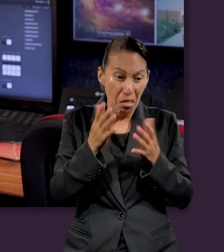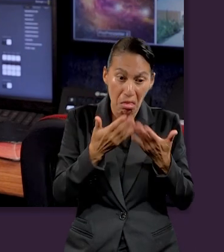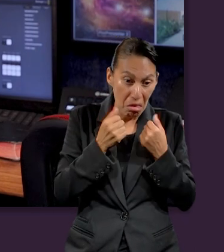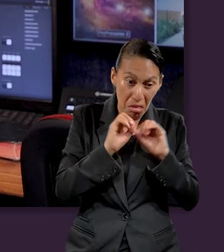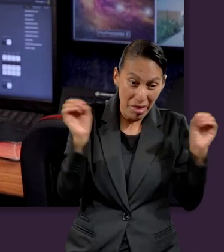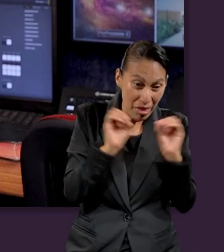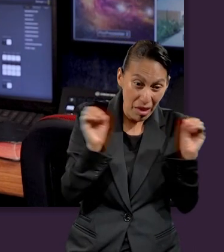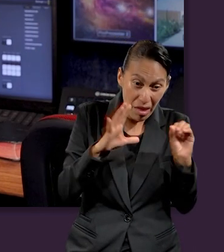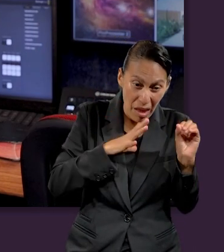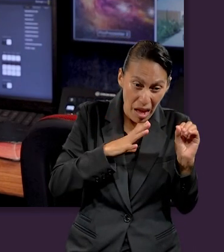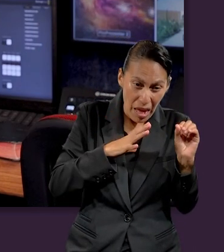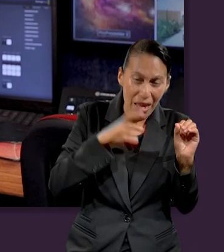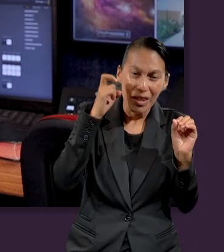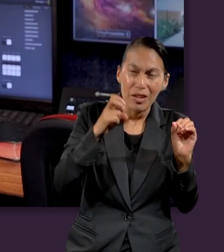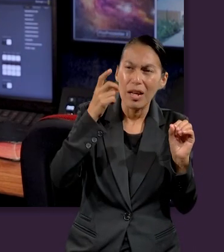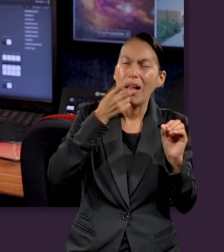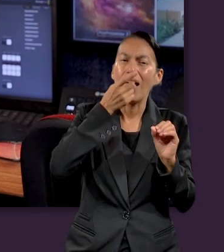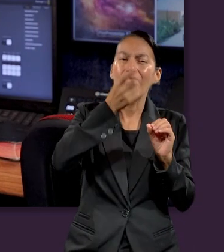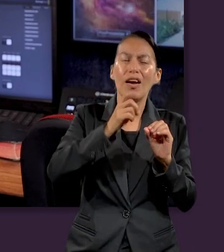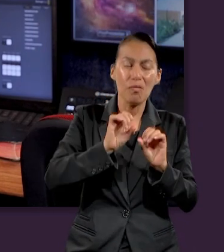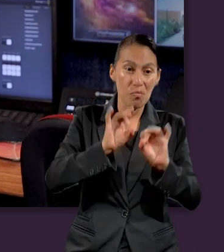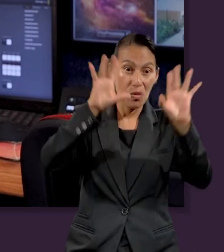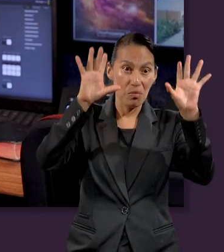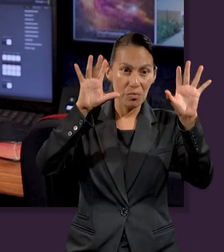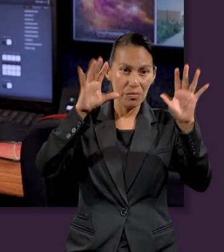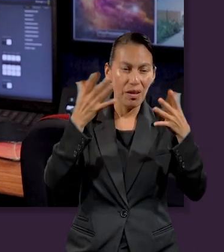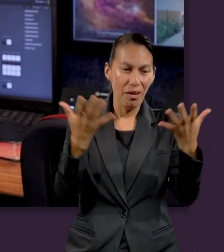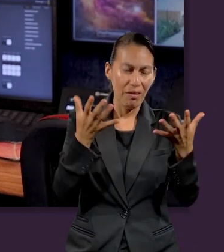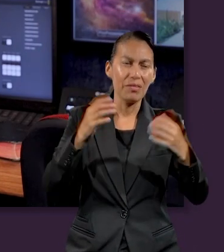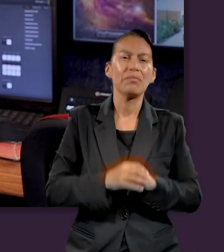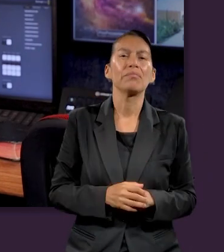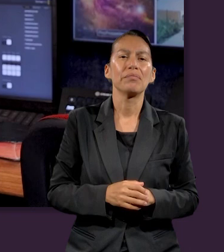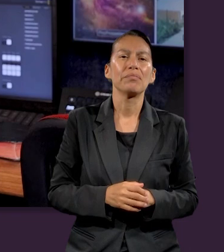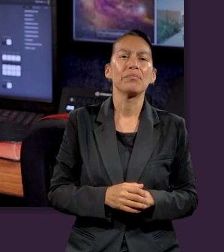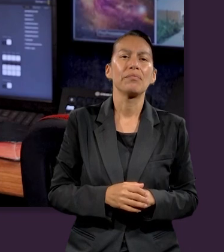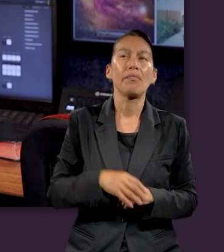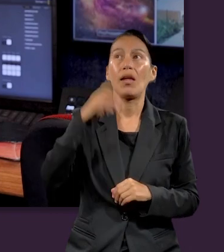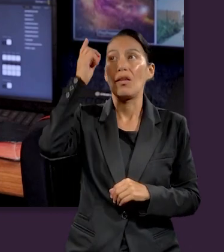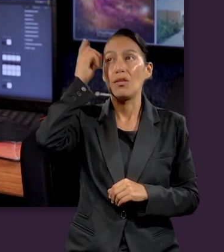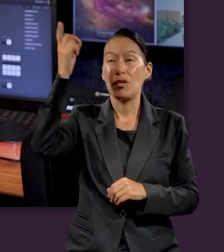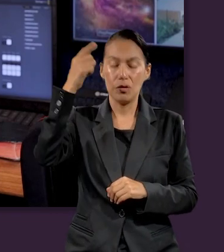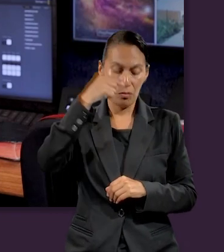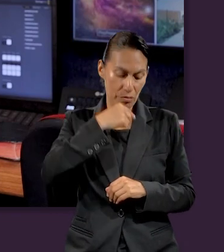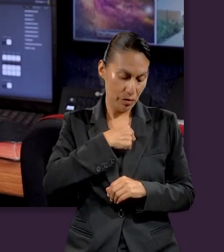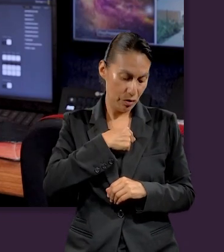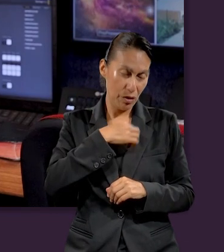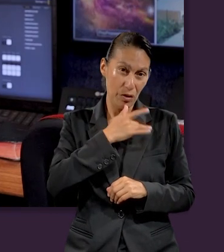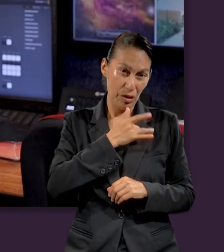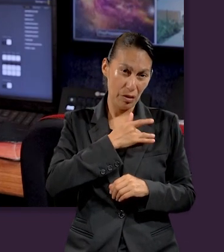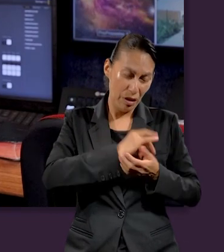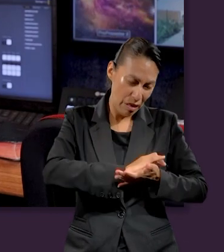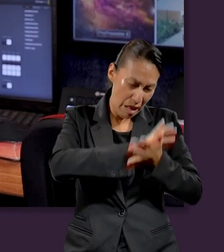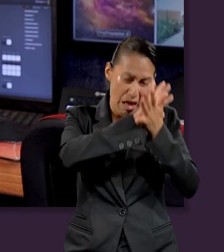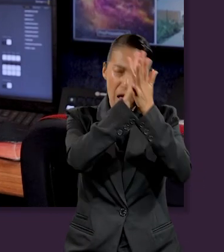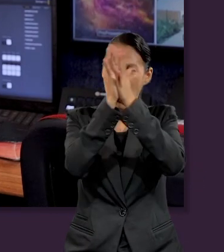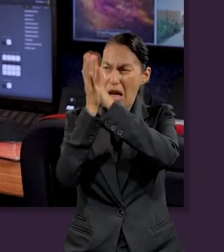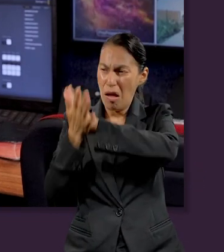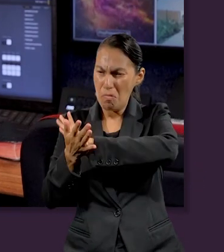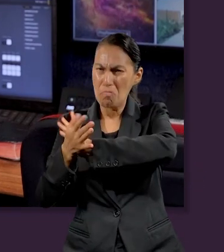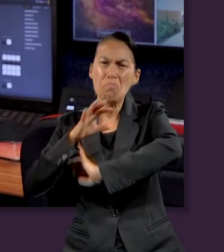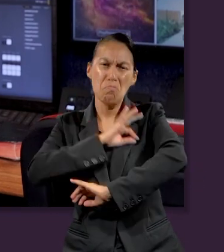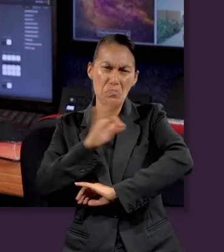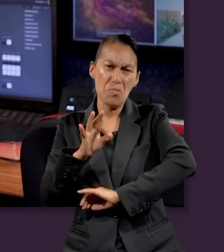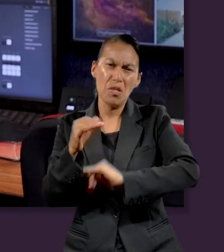de la nada por el poder de su palabra. La palabra de Dios tiene el poder de transformar los corazones,